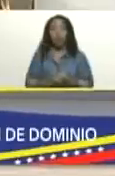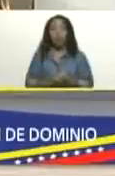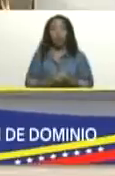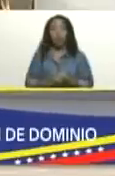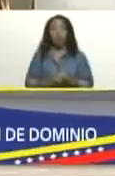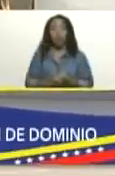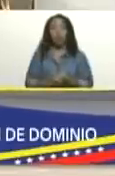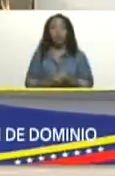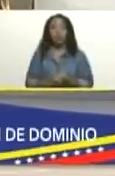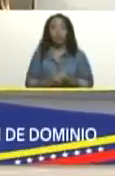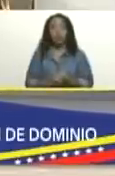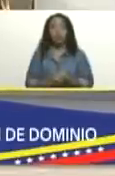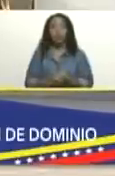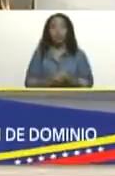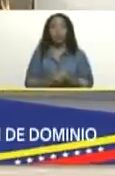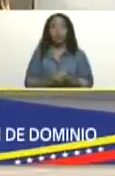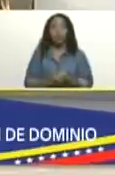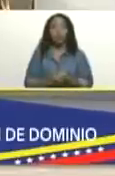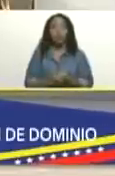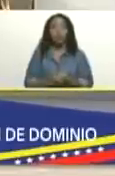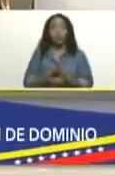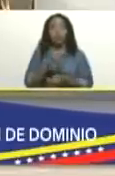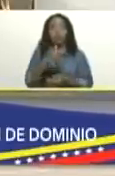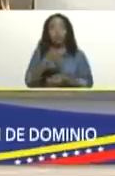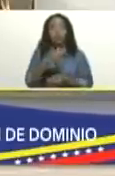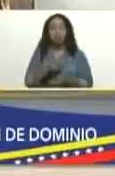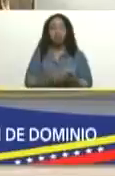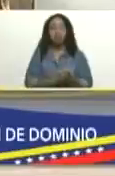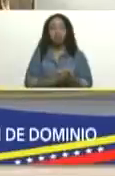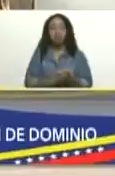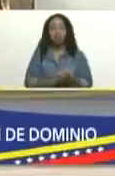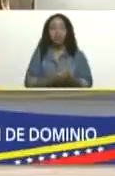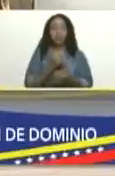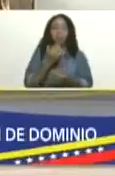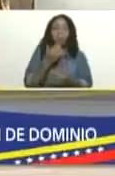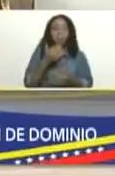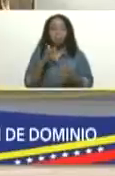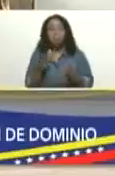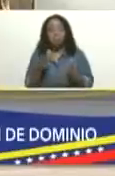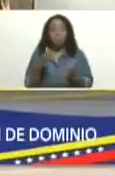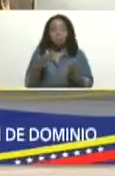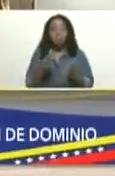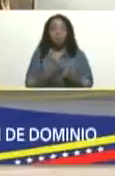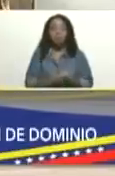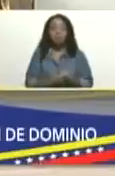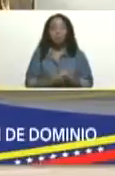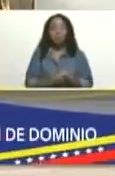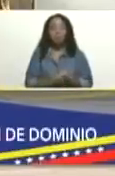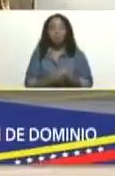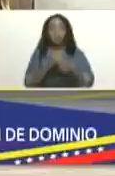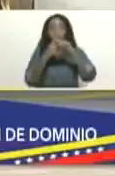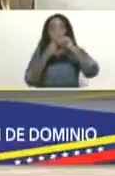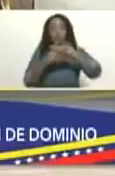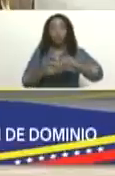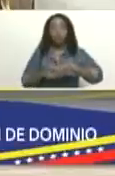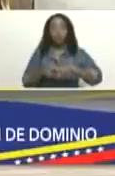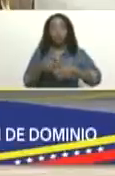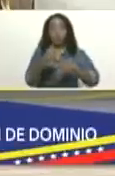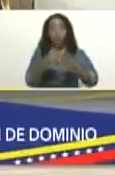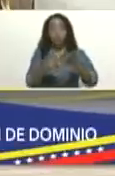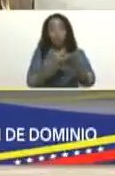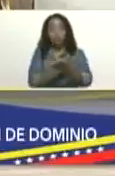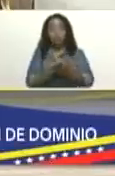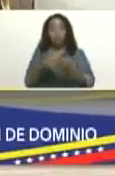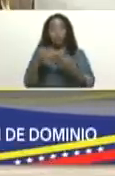está calculado en casi por ahora está calculado en varios millones de dólares